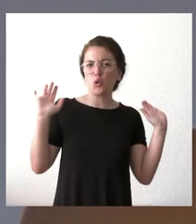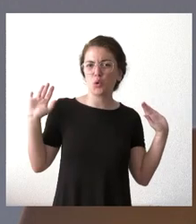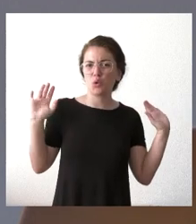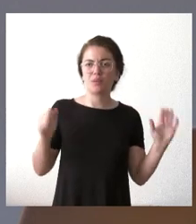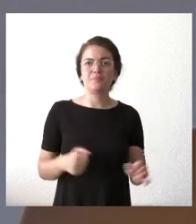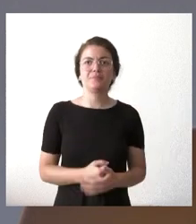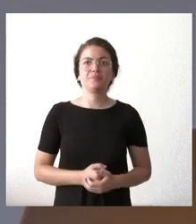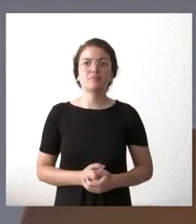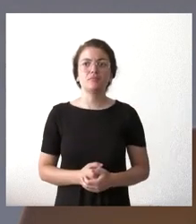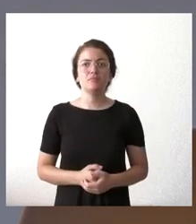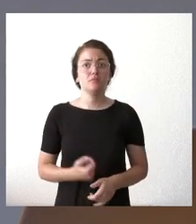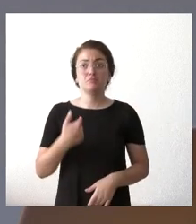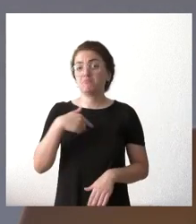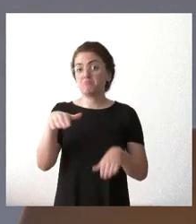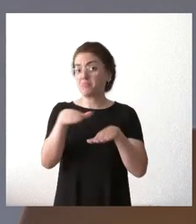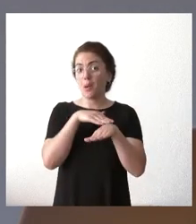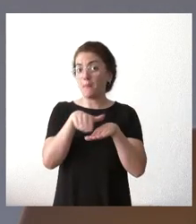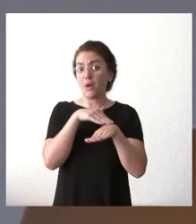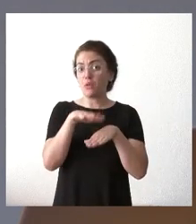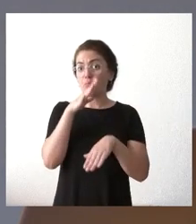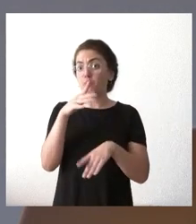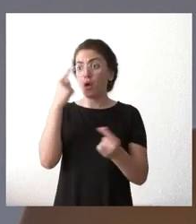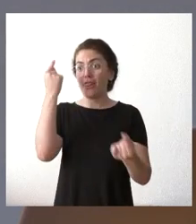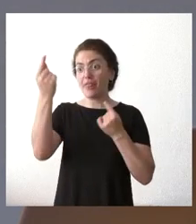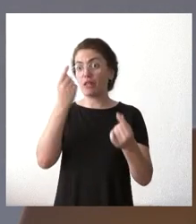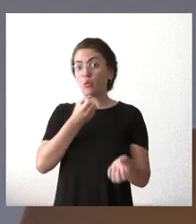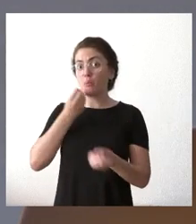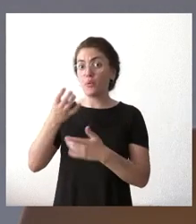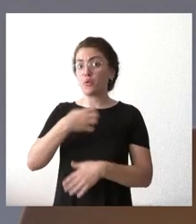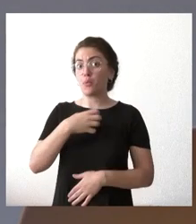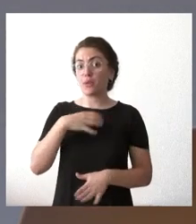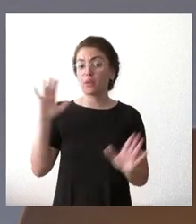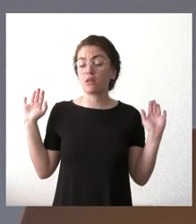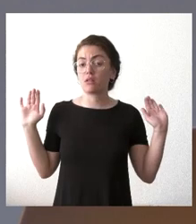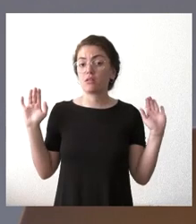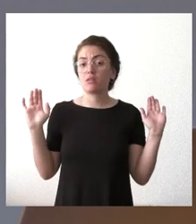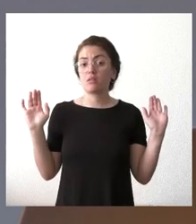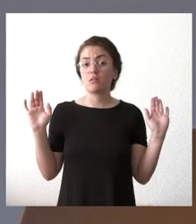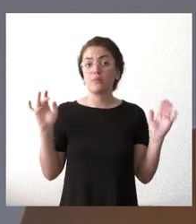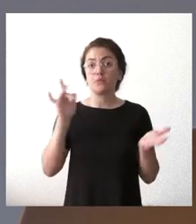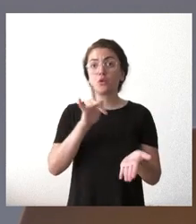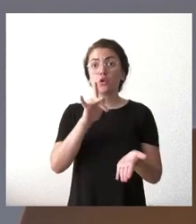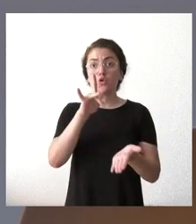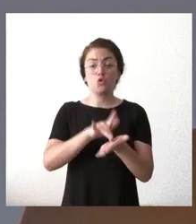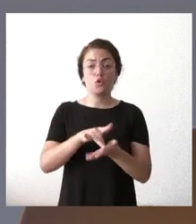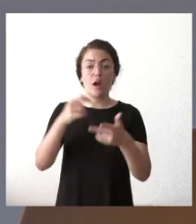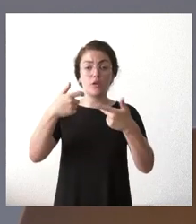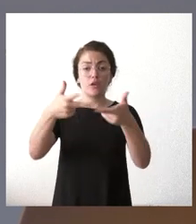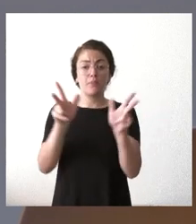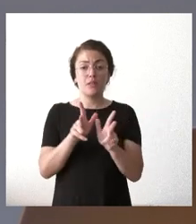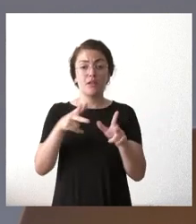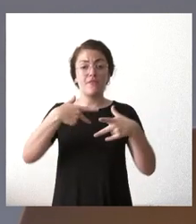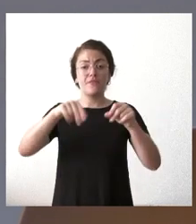Bueno, pues yo siento no poder darle un dato preciso, que eso lo daremos inmediatamente cuando acabemos la rueda de prensa,